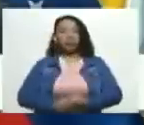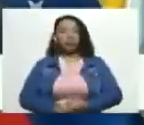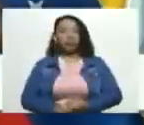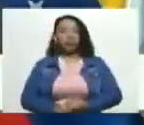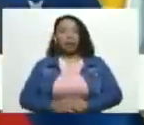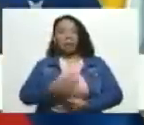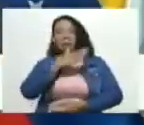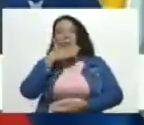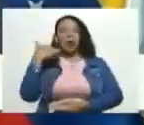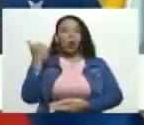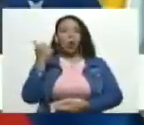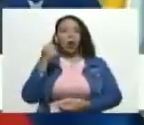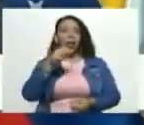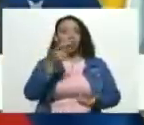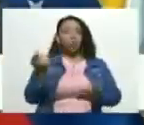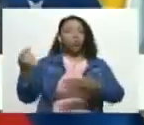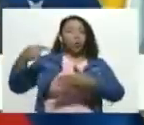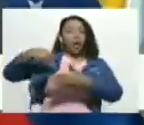mejores salarios